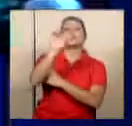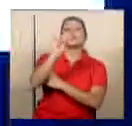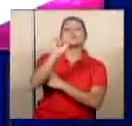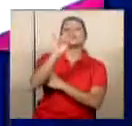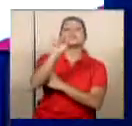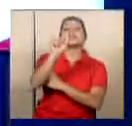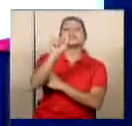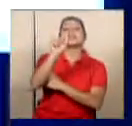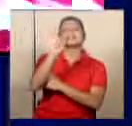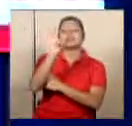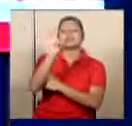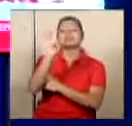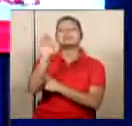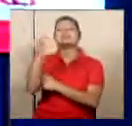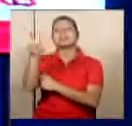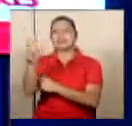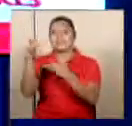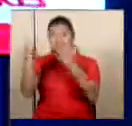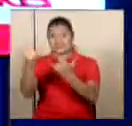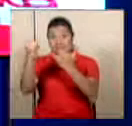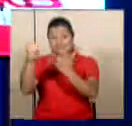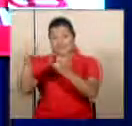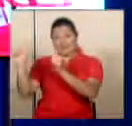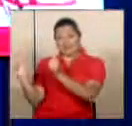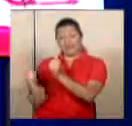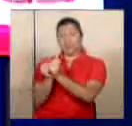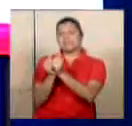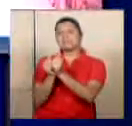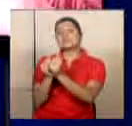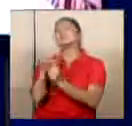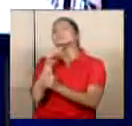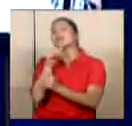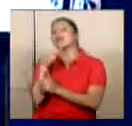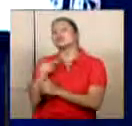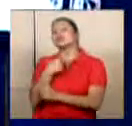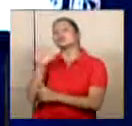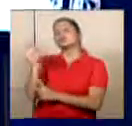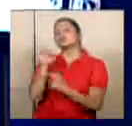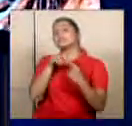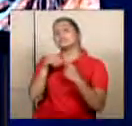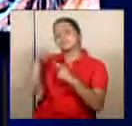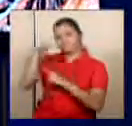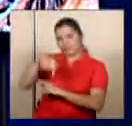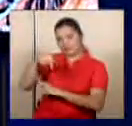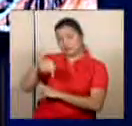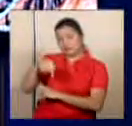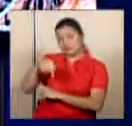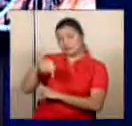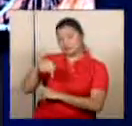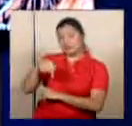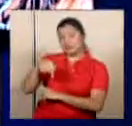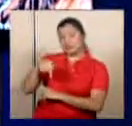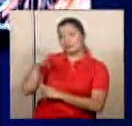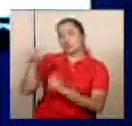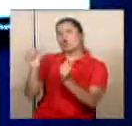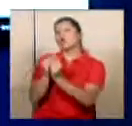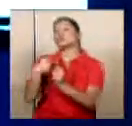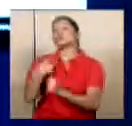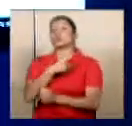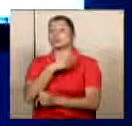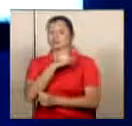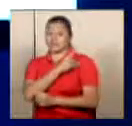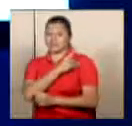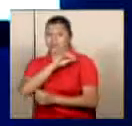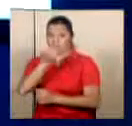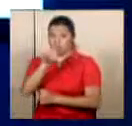13. Ya se encuentra en el estudio principal de RTN Noticias, nuestro invitado especial del día de hoy, quien está con nuestro director,